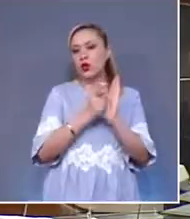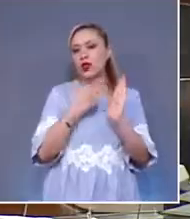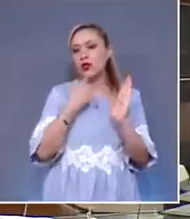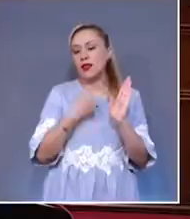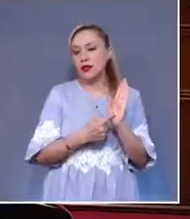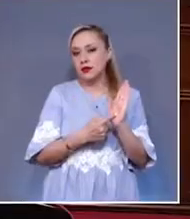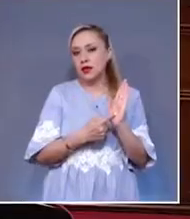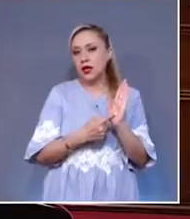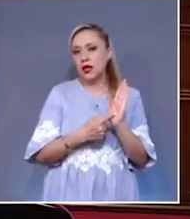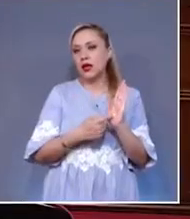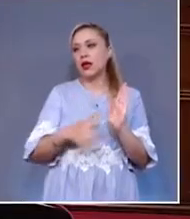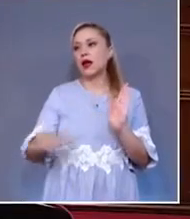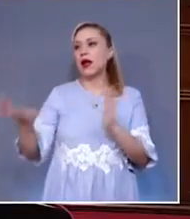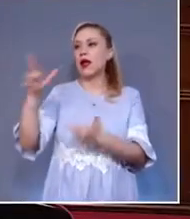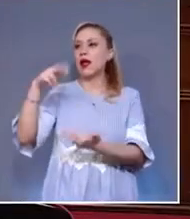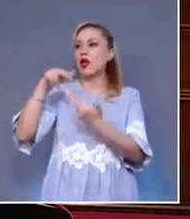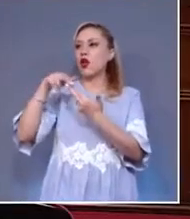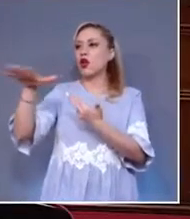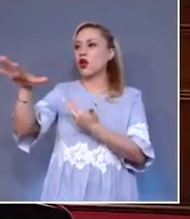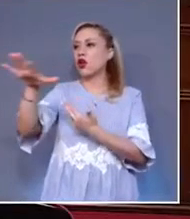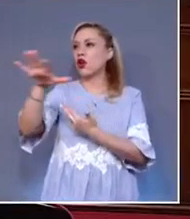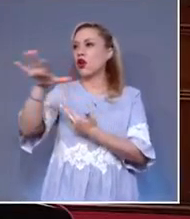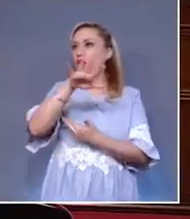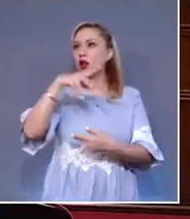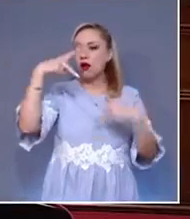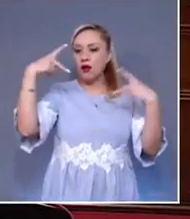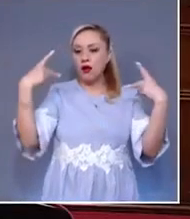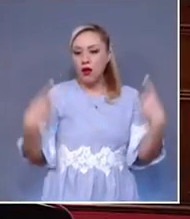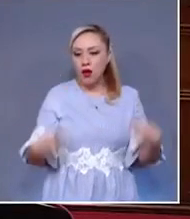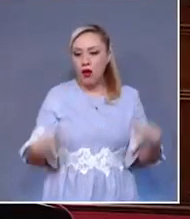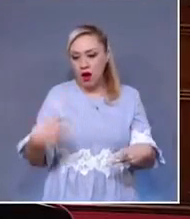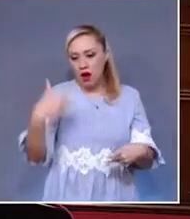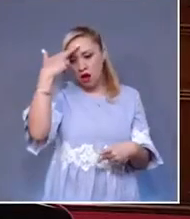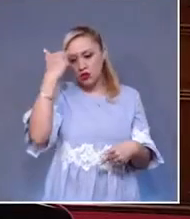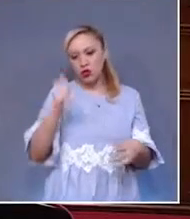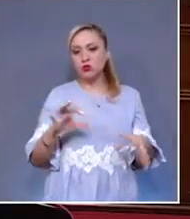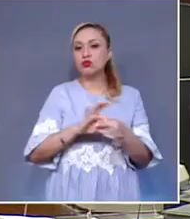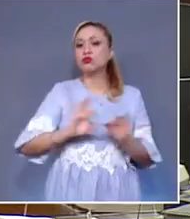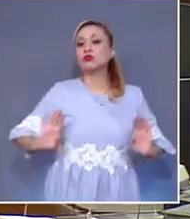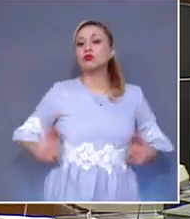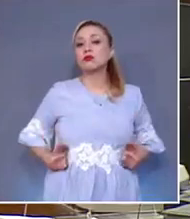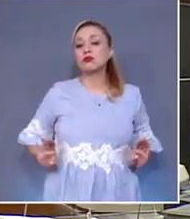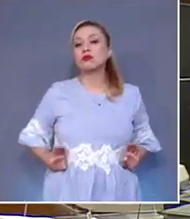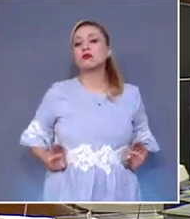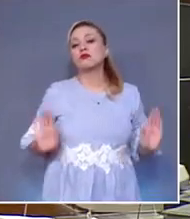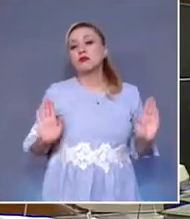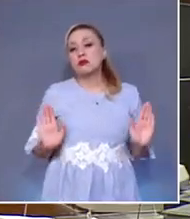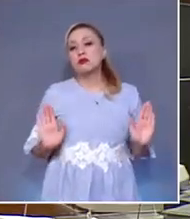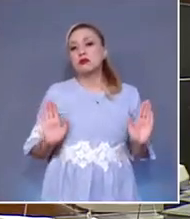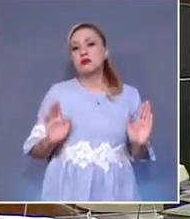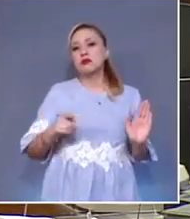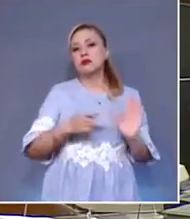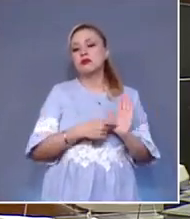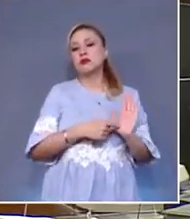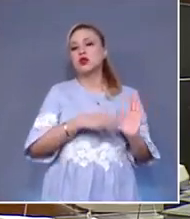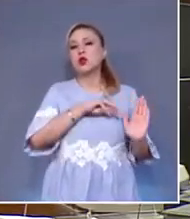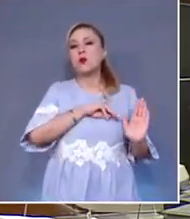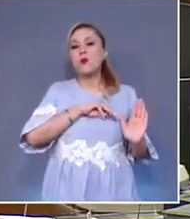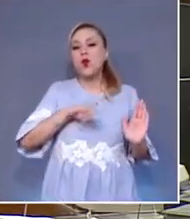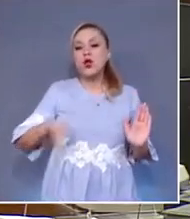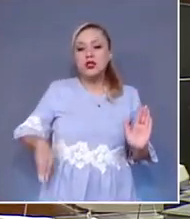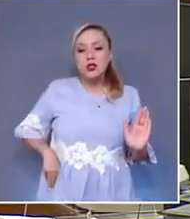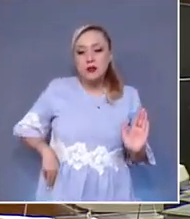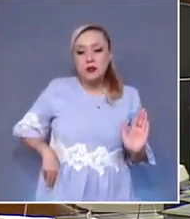ese sentido, el proyecto concluye que, contra la pretensión del municipio, sí contaba